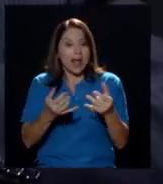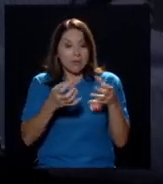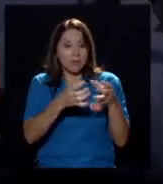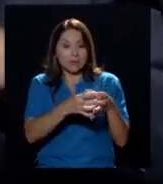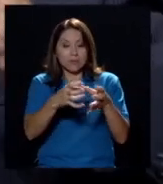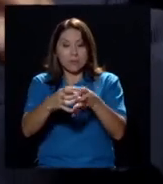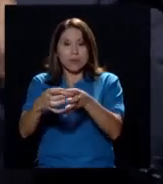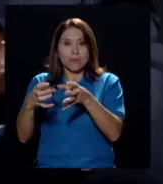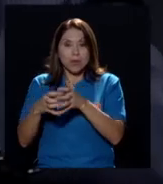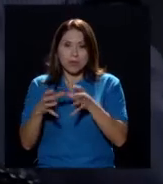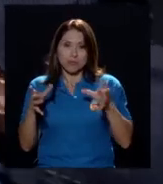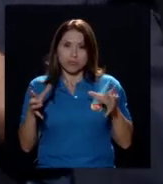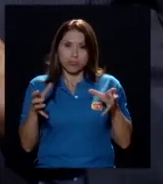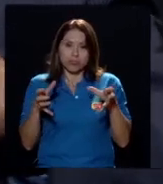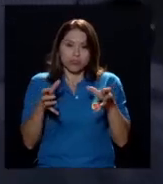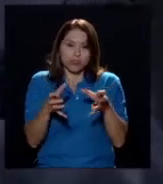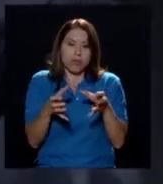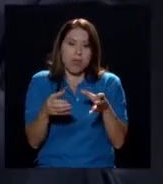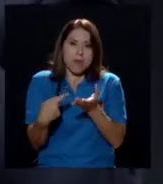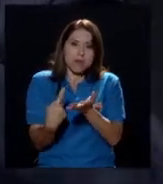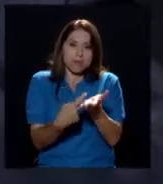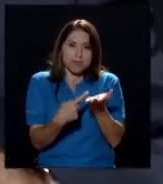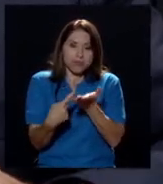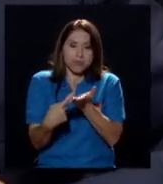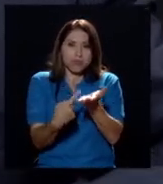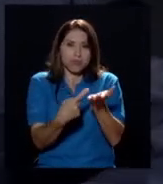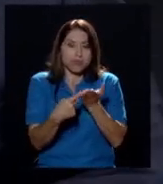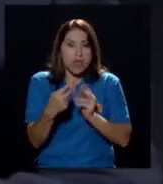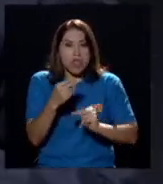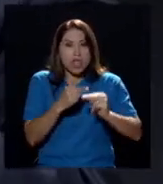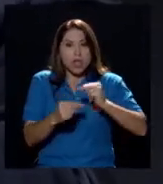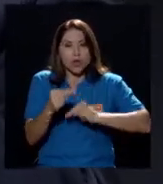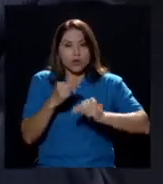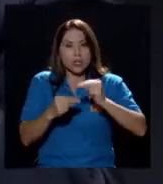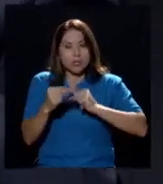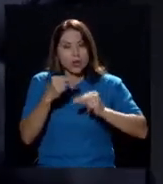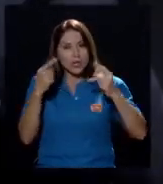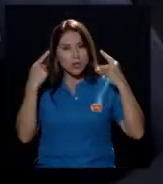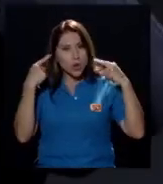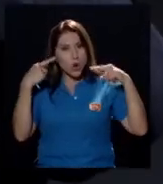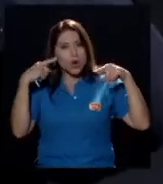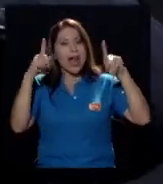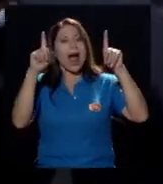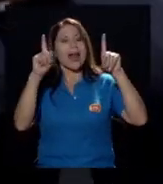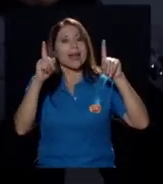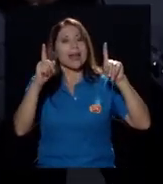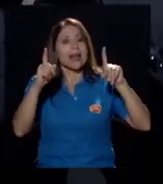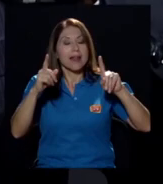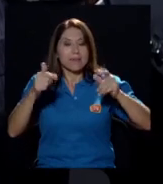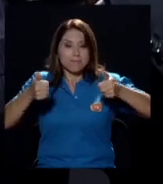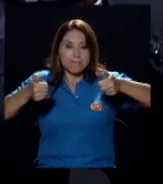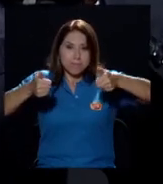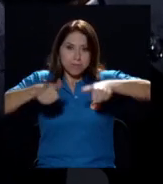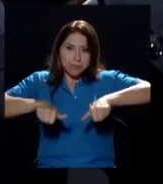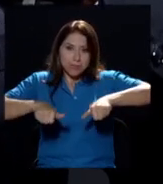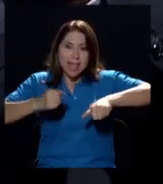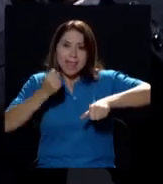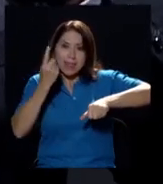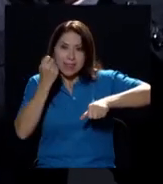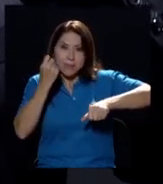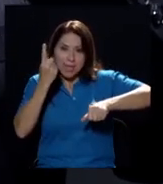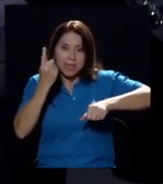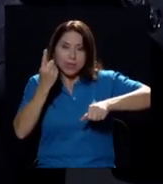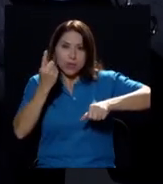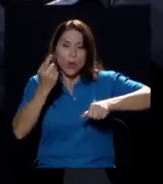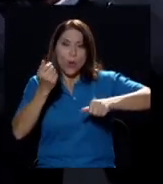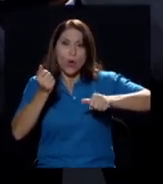y en negociaciones lograr un entendimiento a base de eso ellos